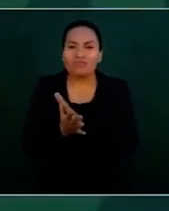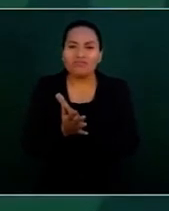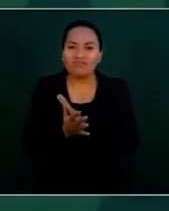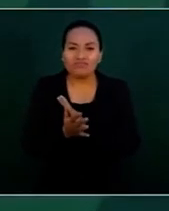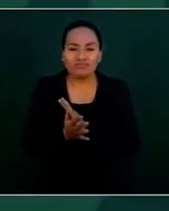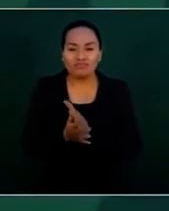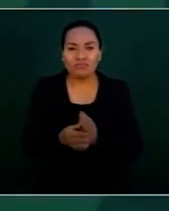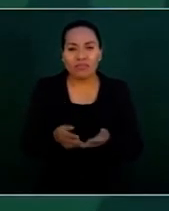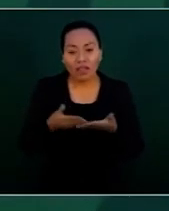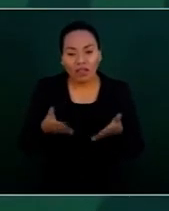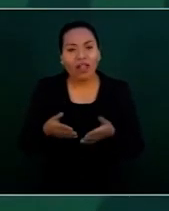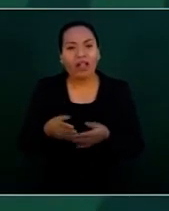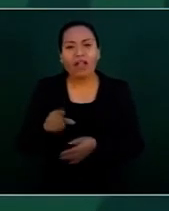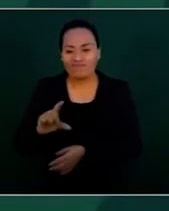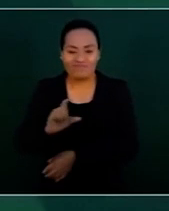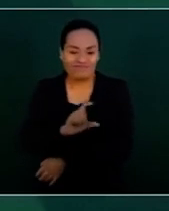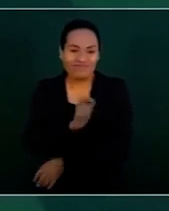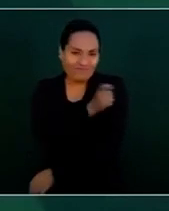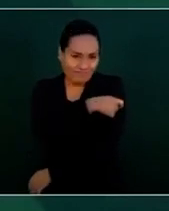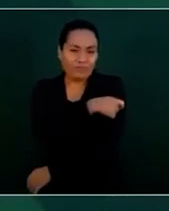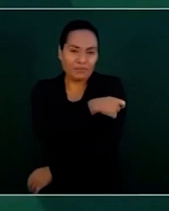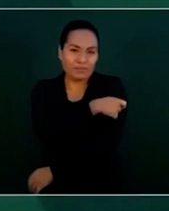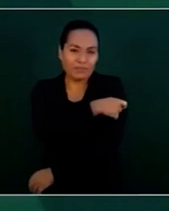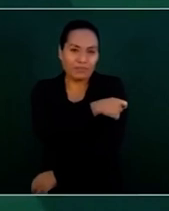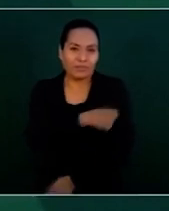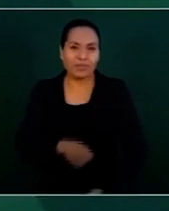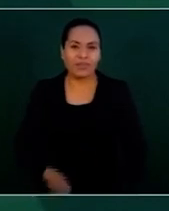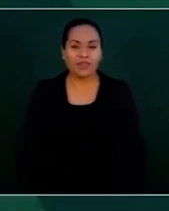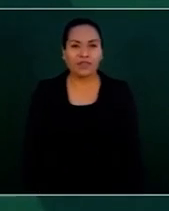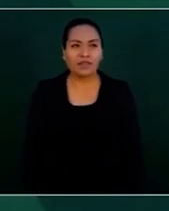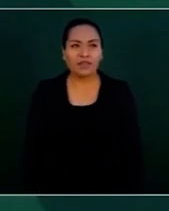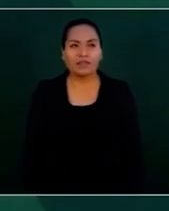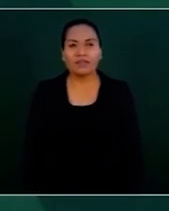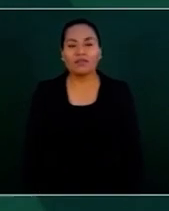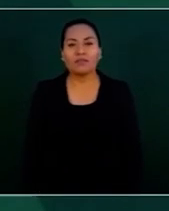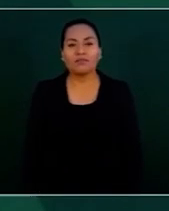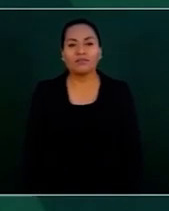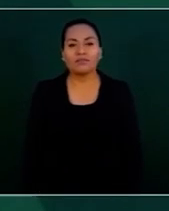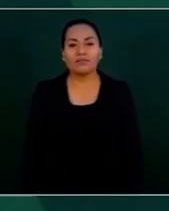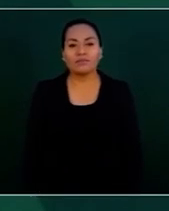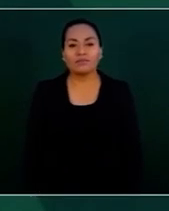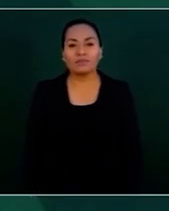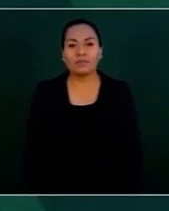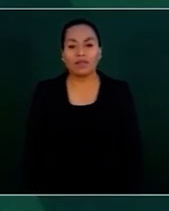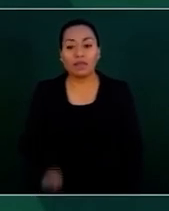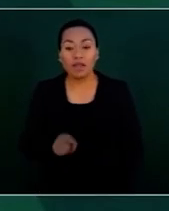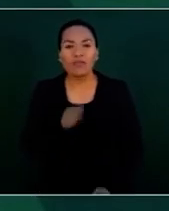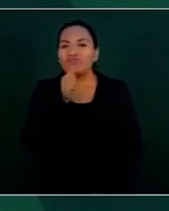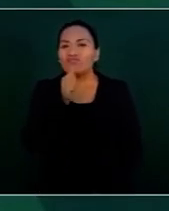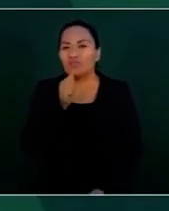que las vacunas no sean efectivas